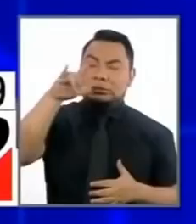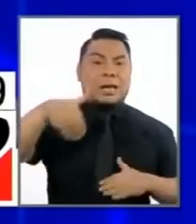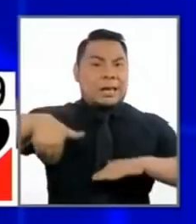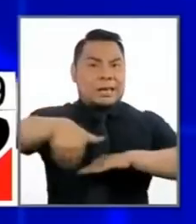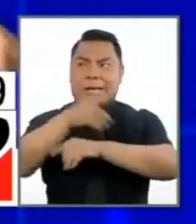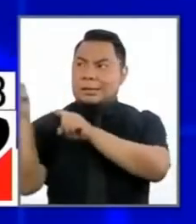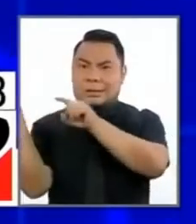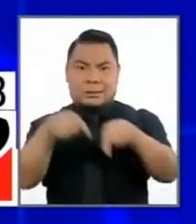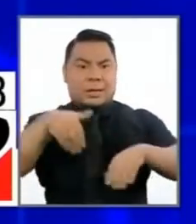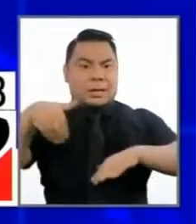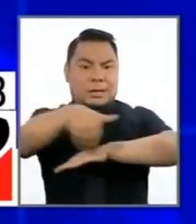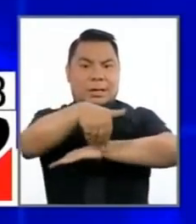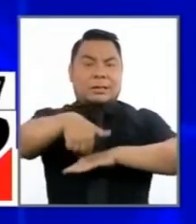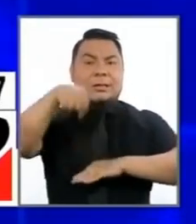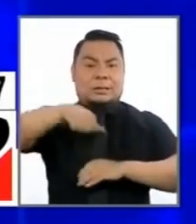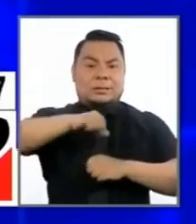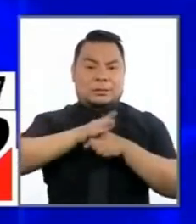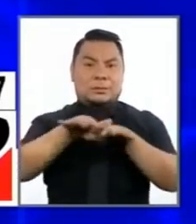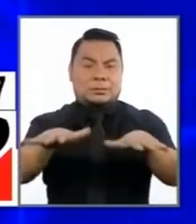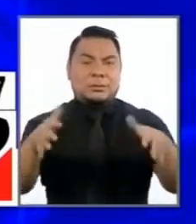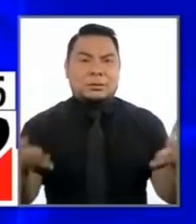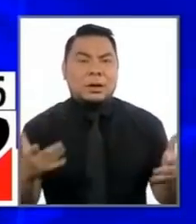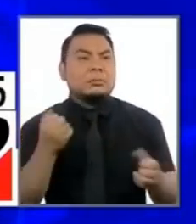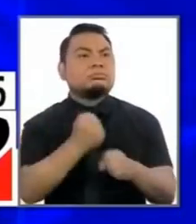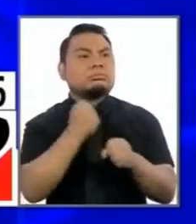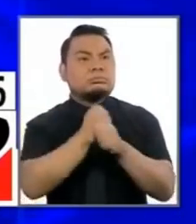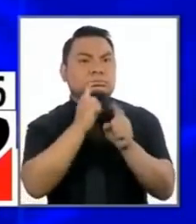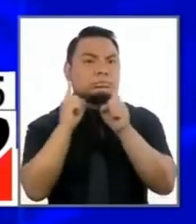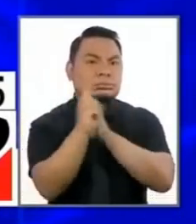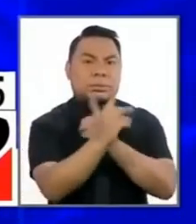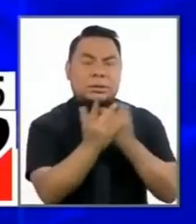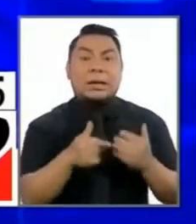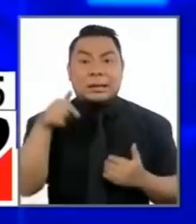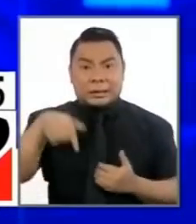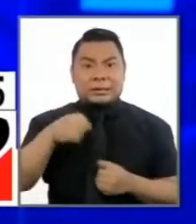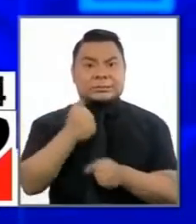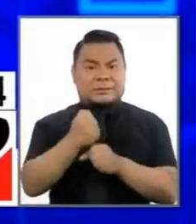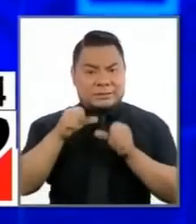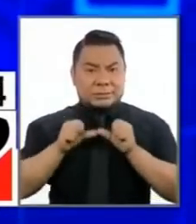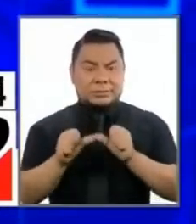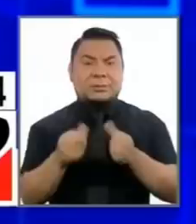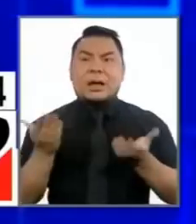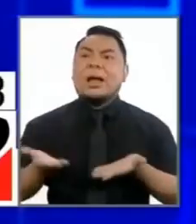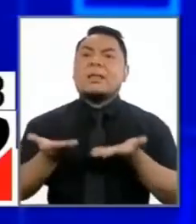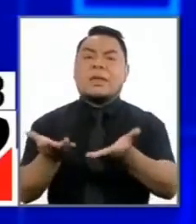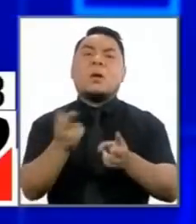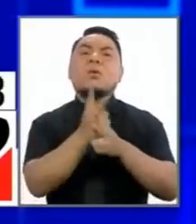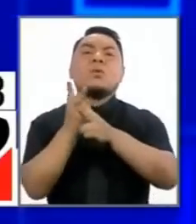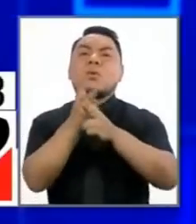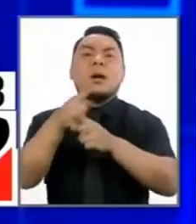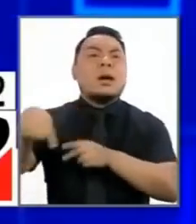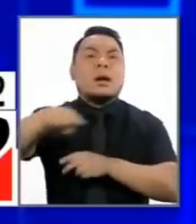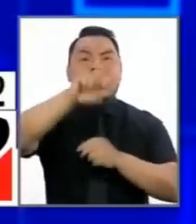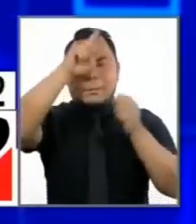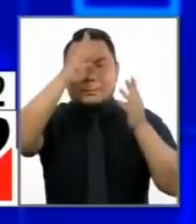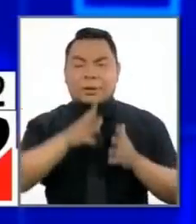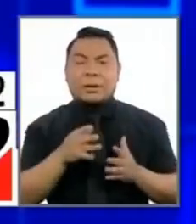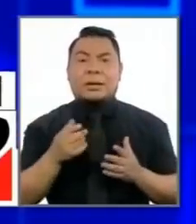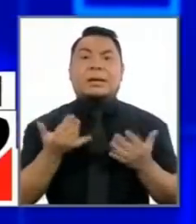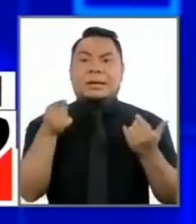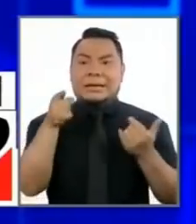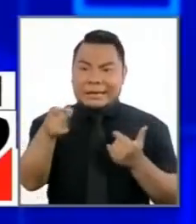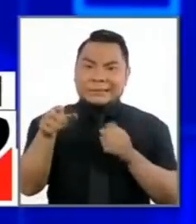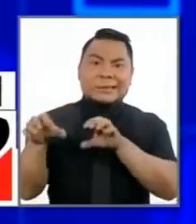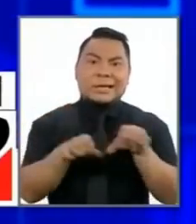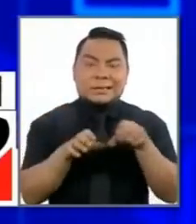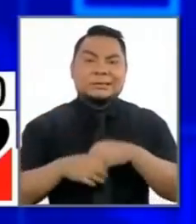las calles, en esta pandemia. Y ese trabajo puede seguir siendo útil para darle seguridad a los peruanos. Eso se tiene